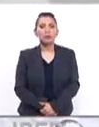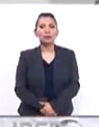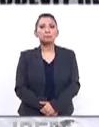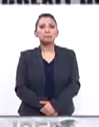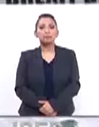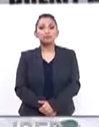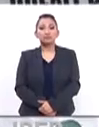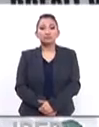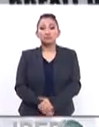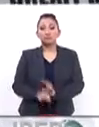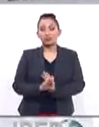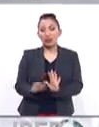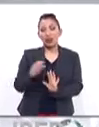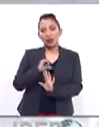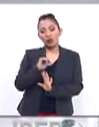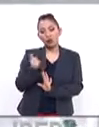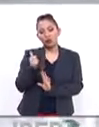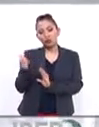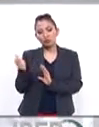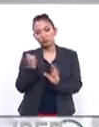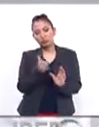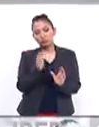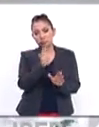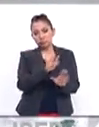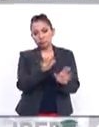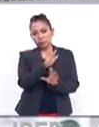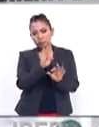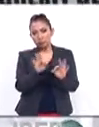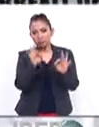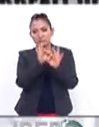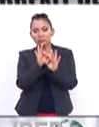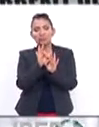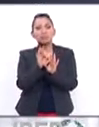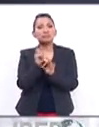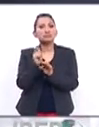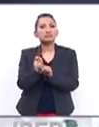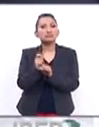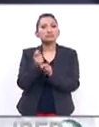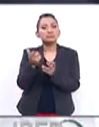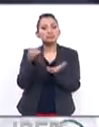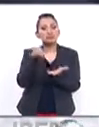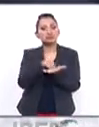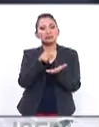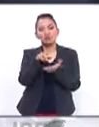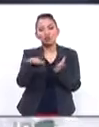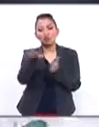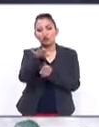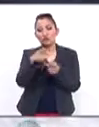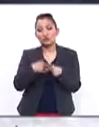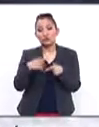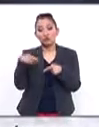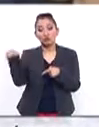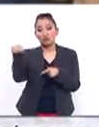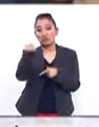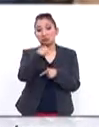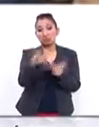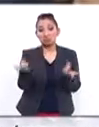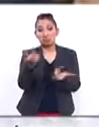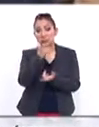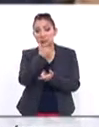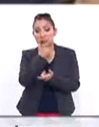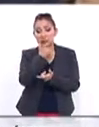Pues está finalmente el otro componente importante que es, por supuesto, el componente social. La gente,